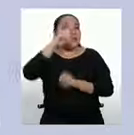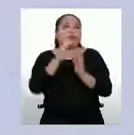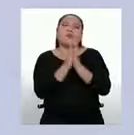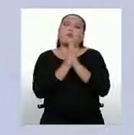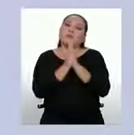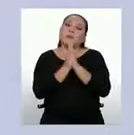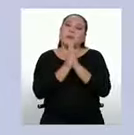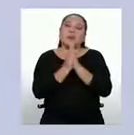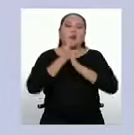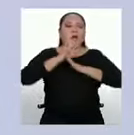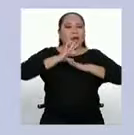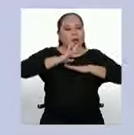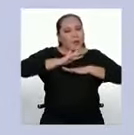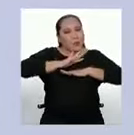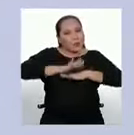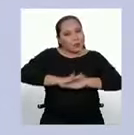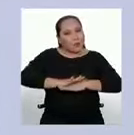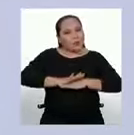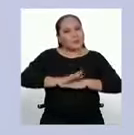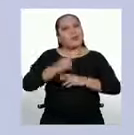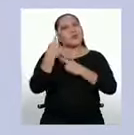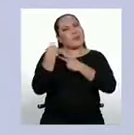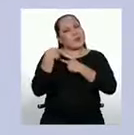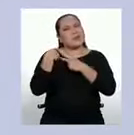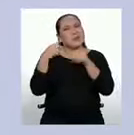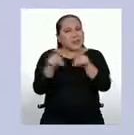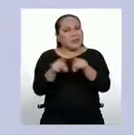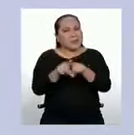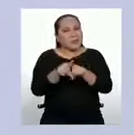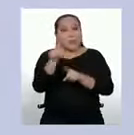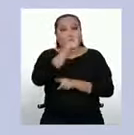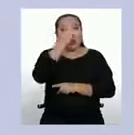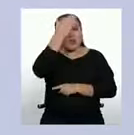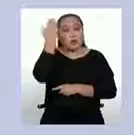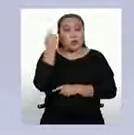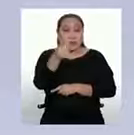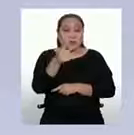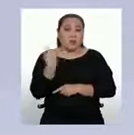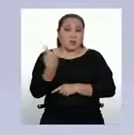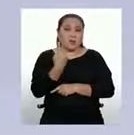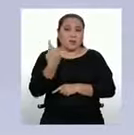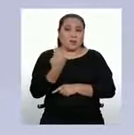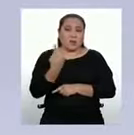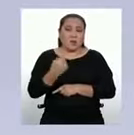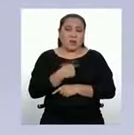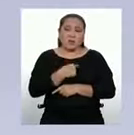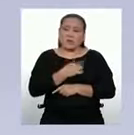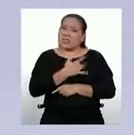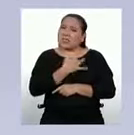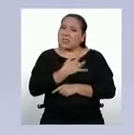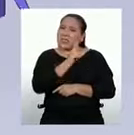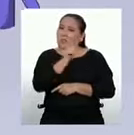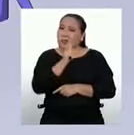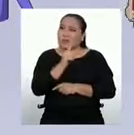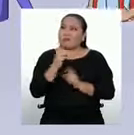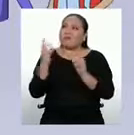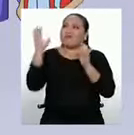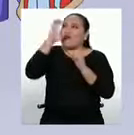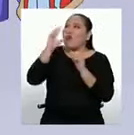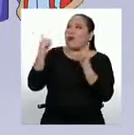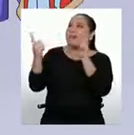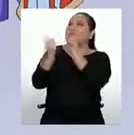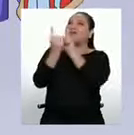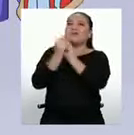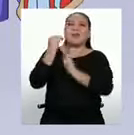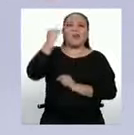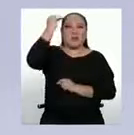que les pido es que tengamos calma. Seamos responsables también. Y no te olvides, si te sientes solo, no lo estás. Solo busca a un adulto de confianza con